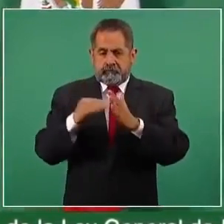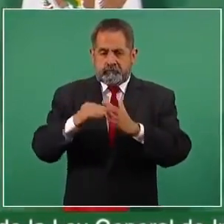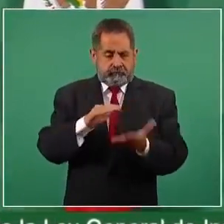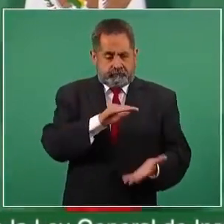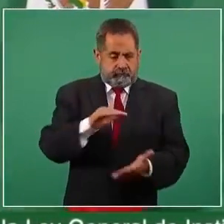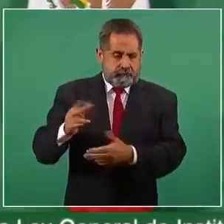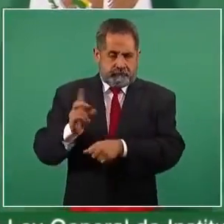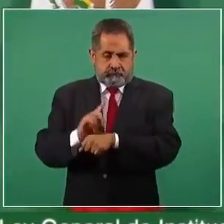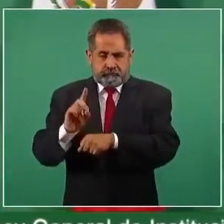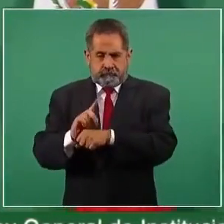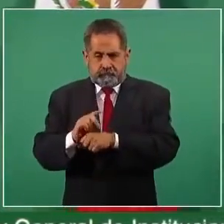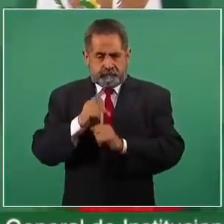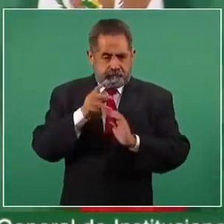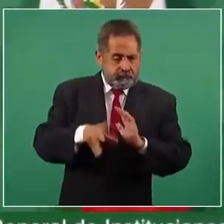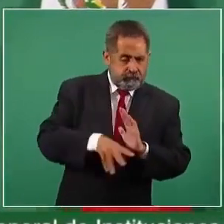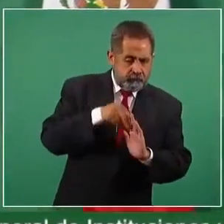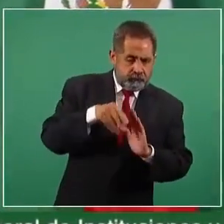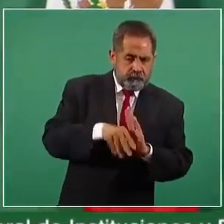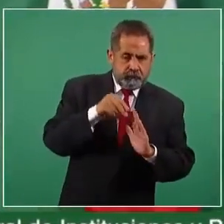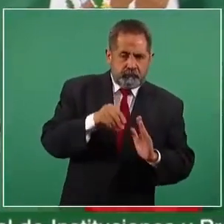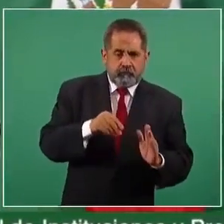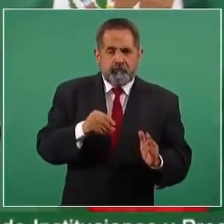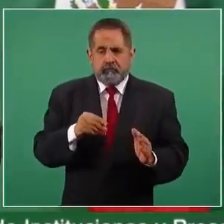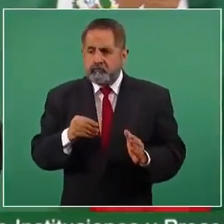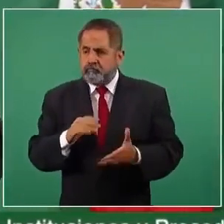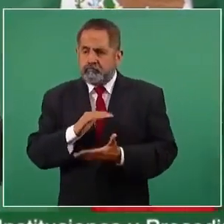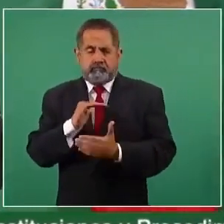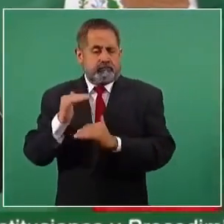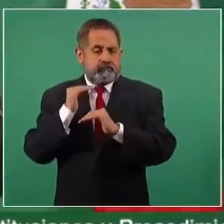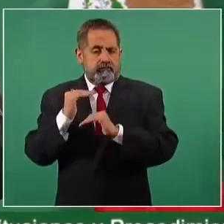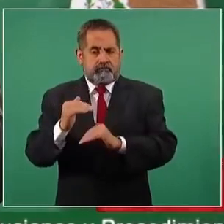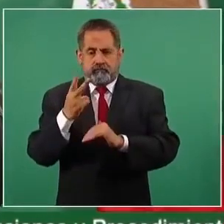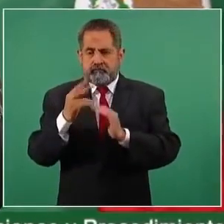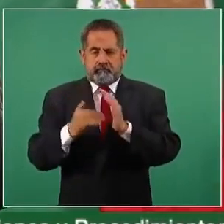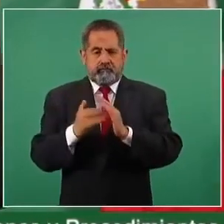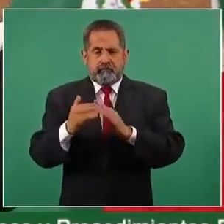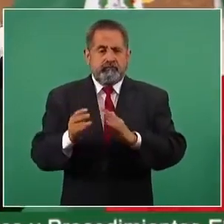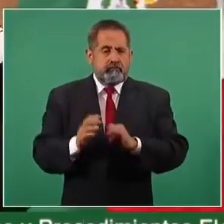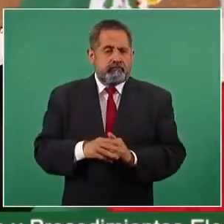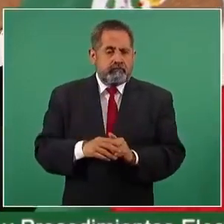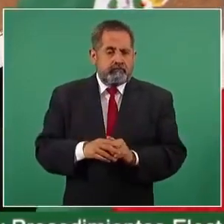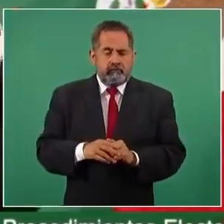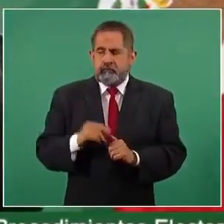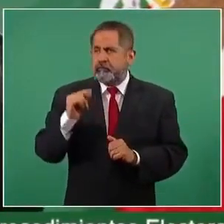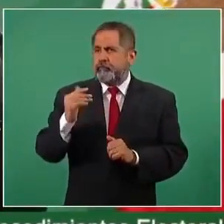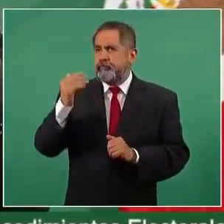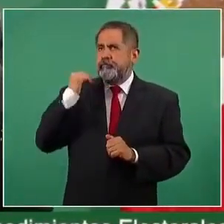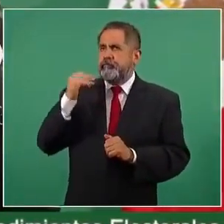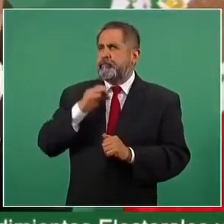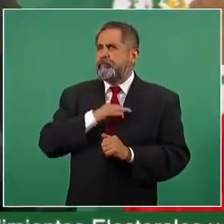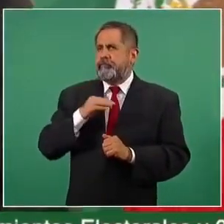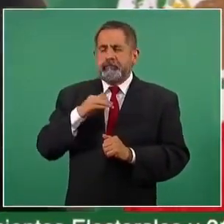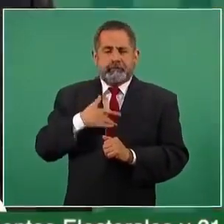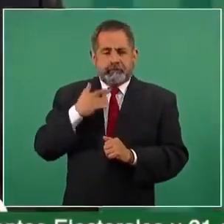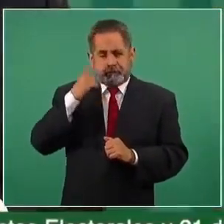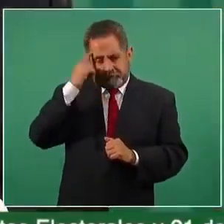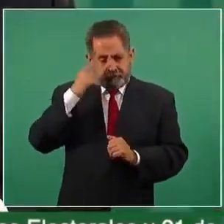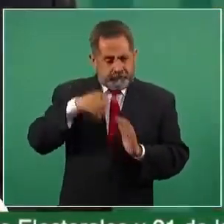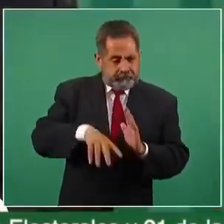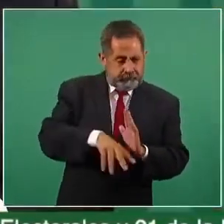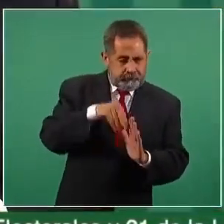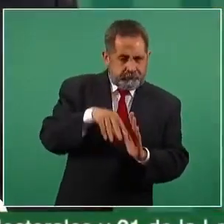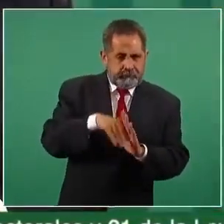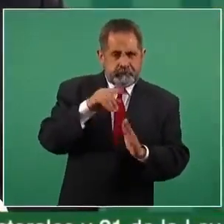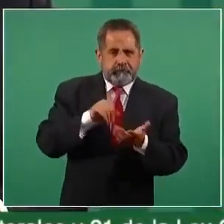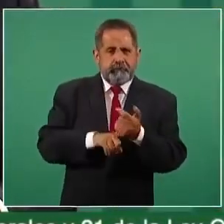de extracción de petróleo. Hace relativamente poco se llegó a extraer